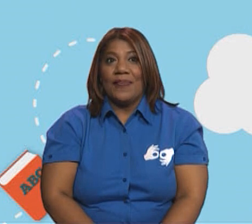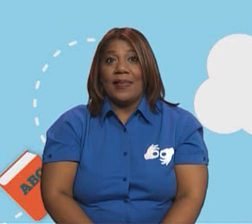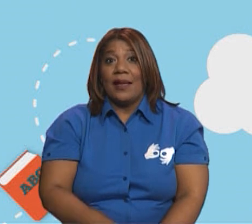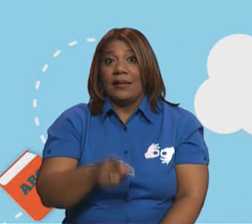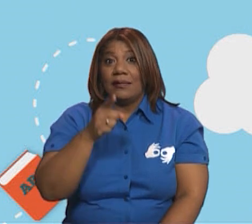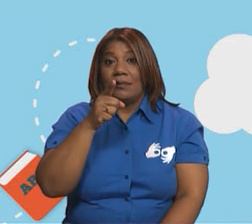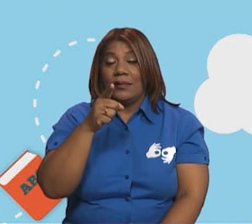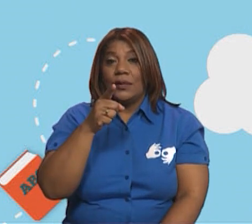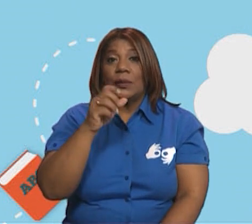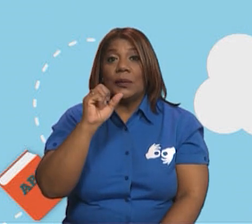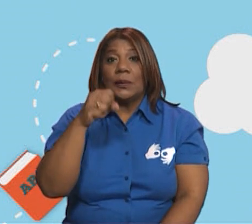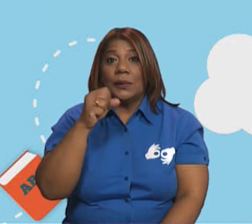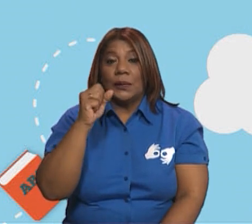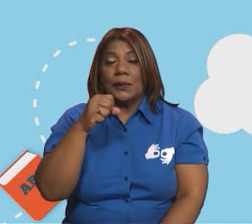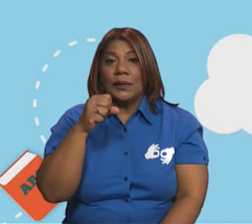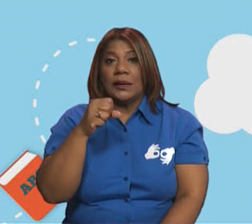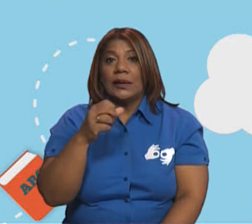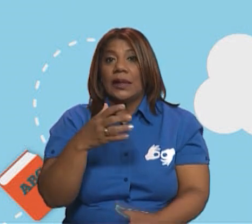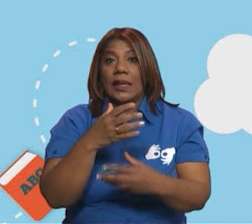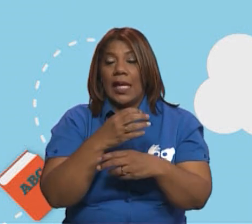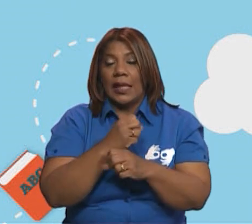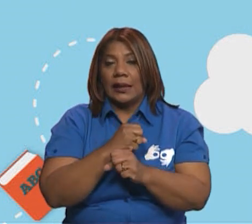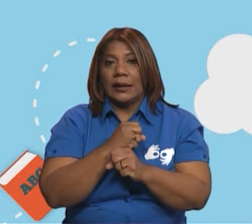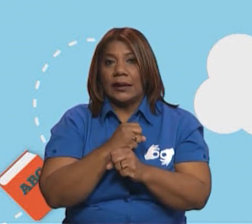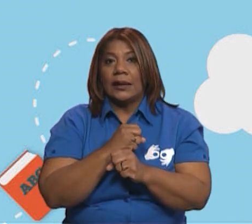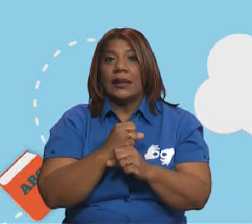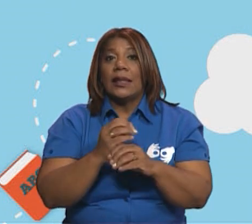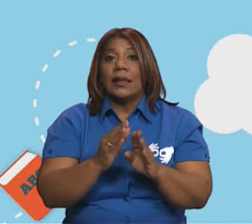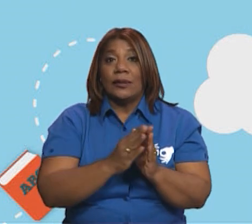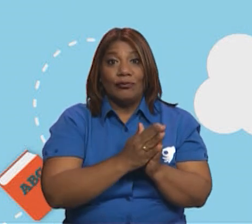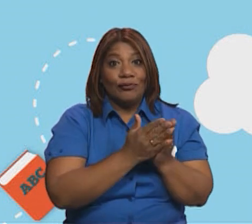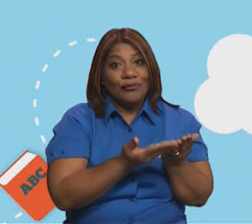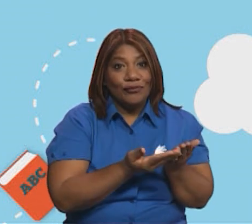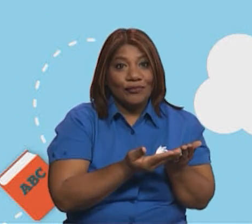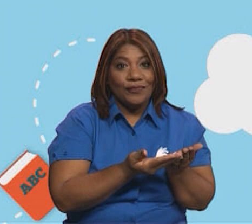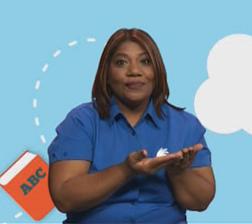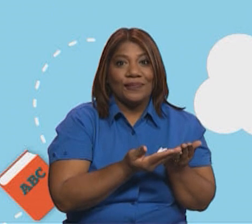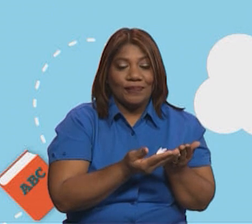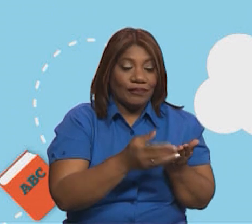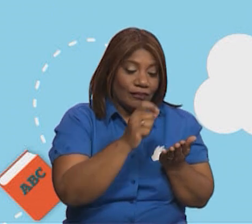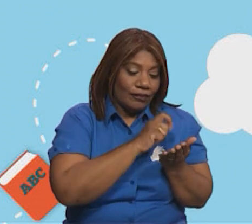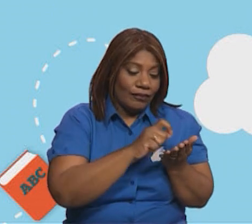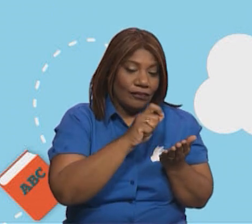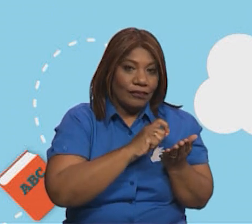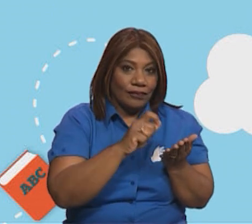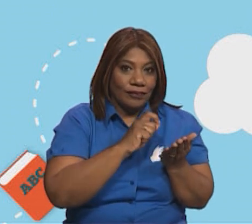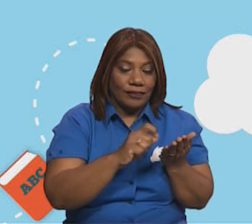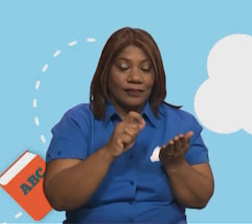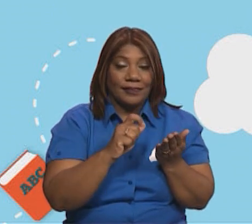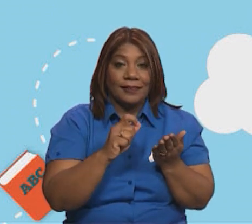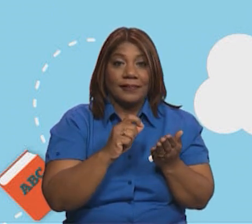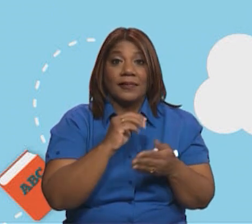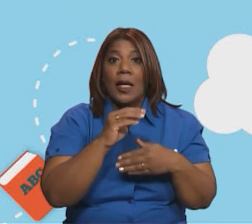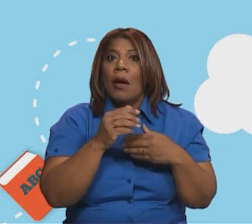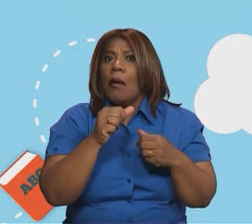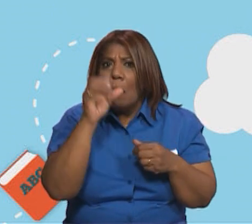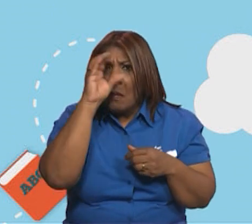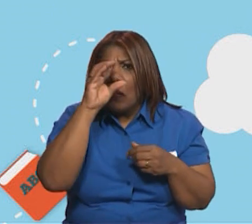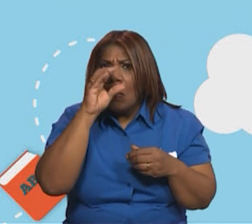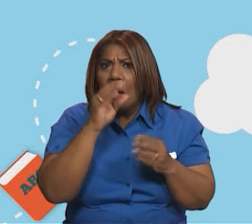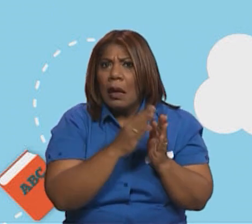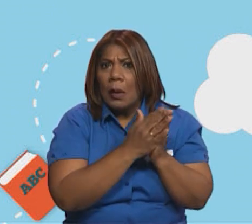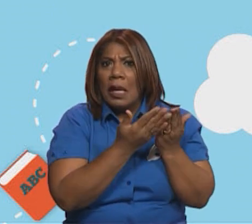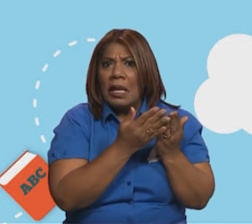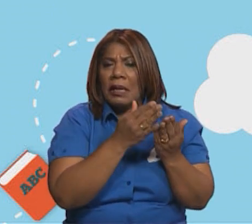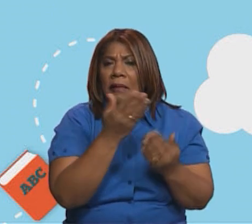Ahora también pueden revisar esto en su cuaderno de trabajo de repaso del año anterior y vamos a